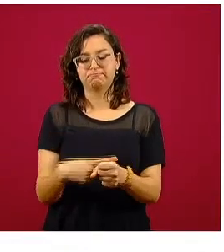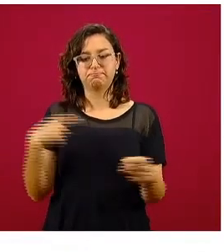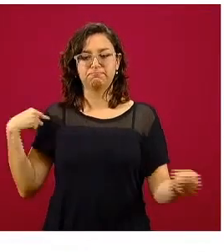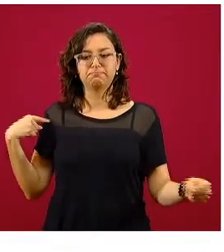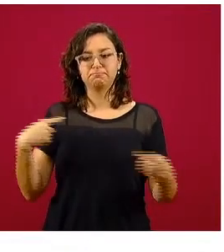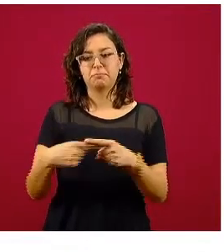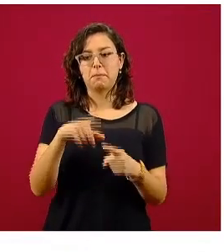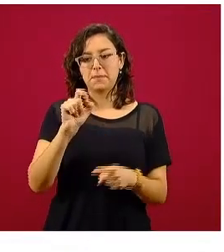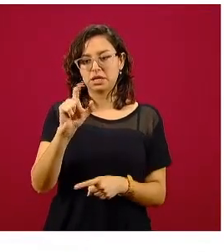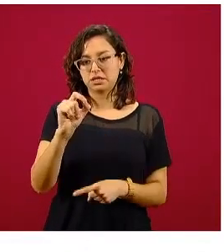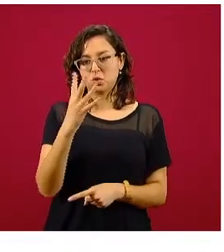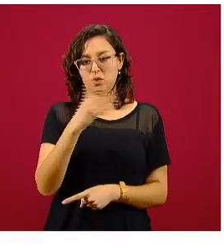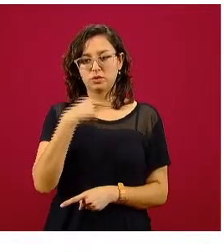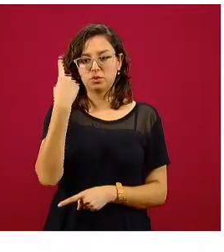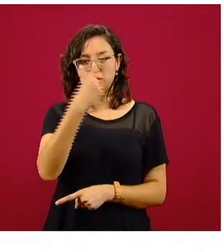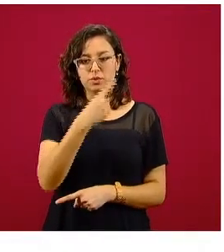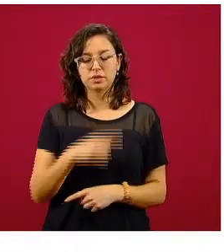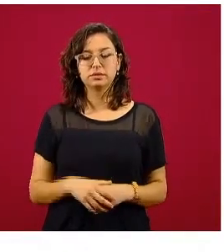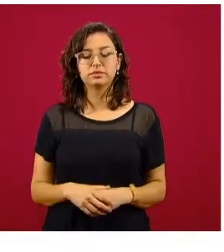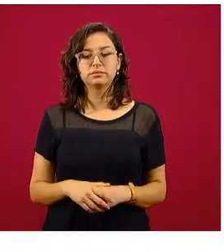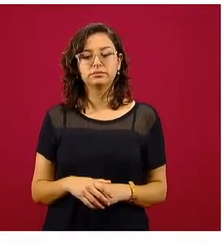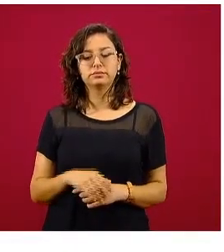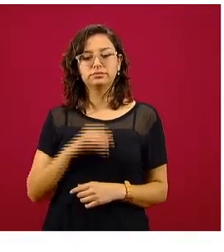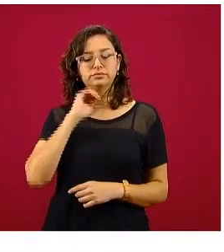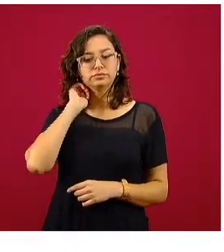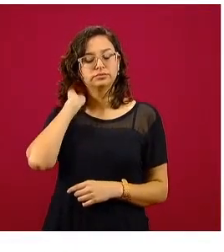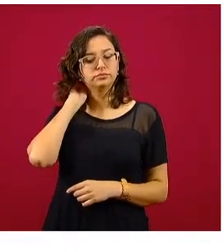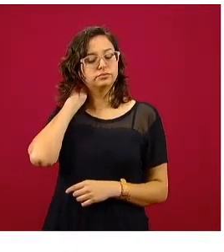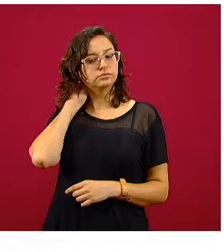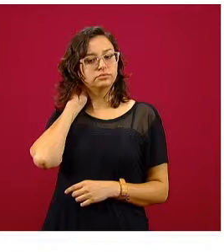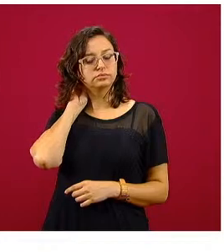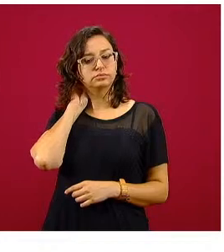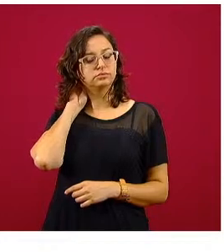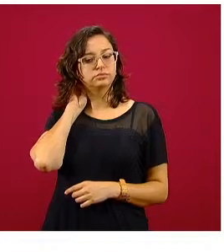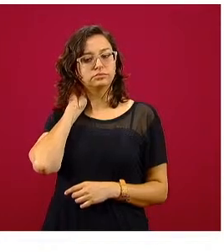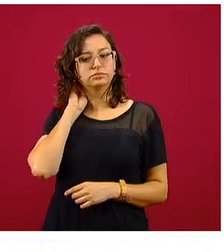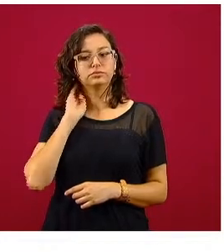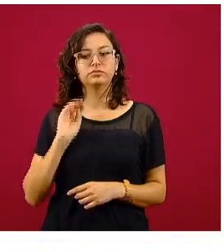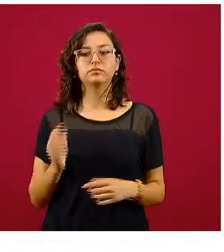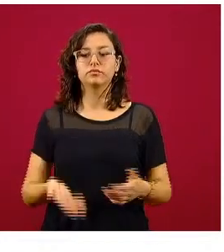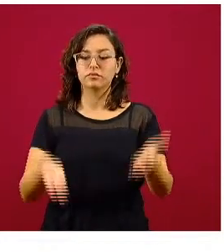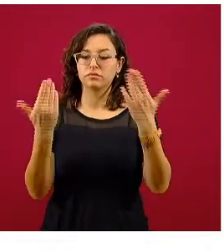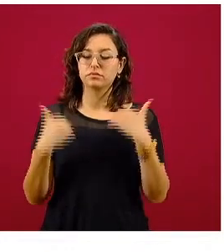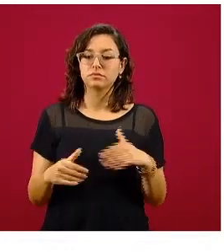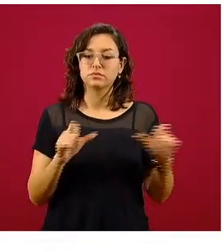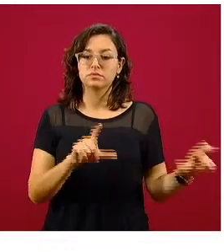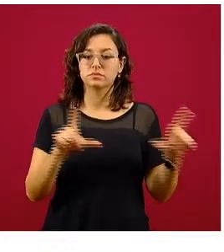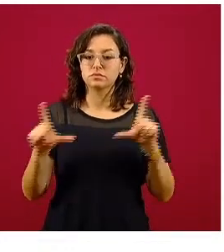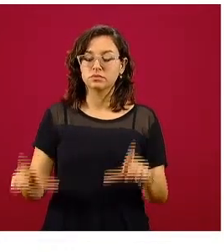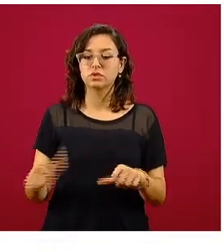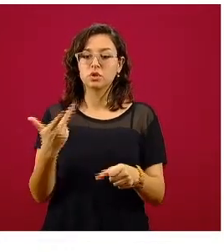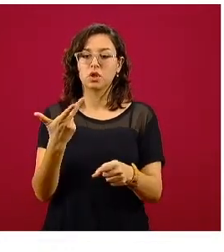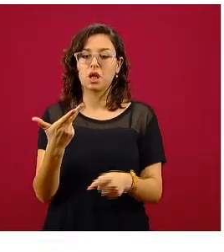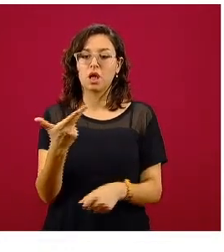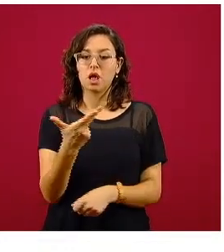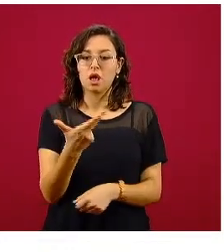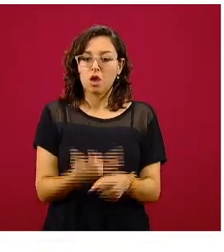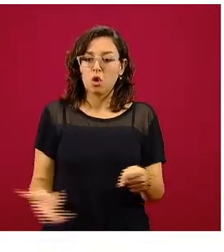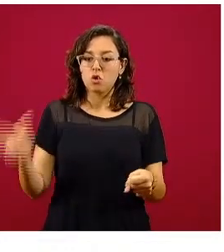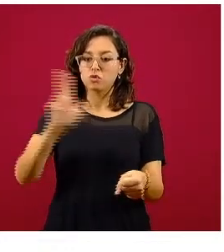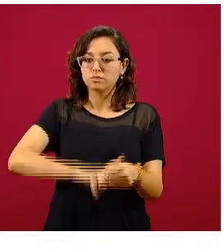últimas 24 horas. Pasemos ahora a la ocupación y disponibilidad hospitalaria.